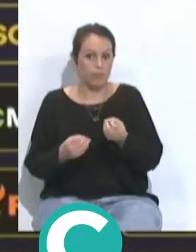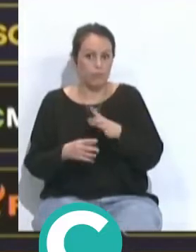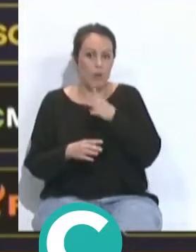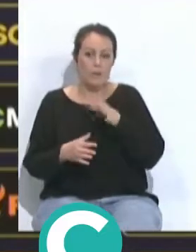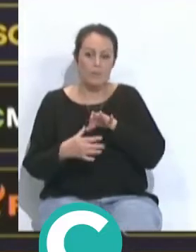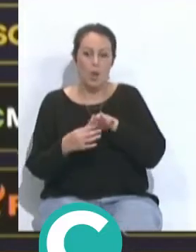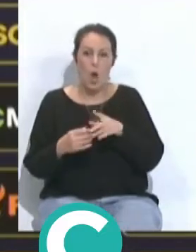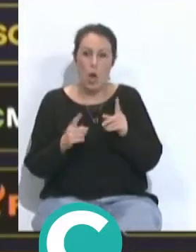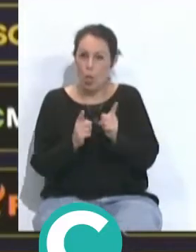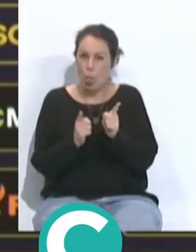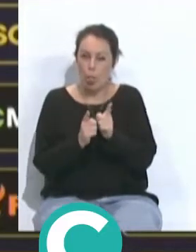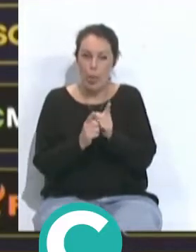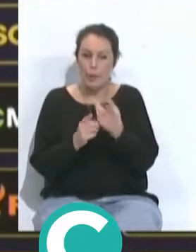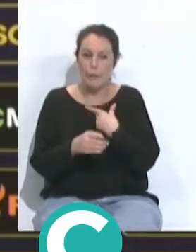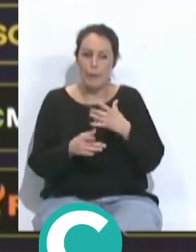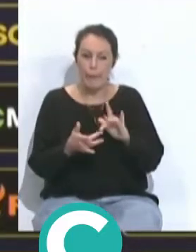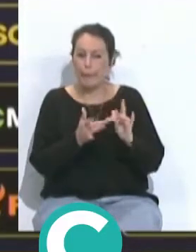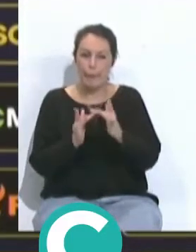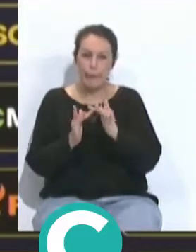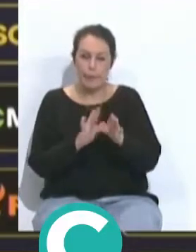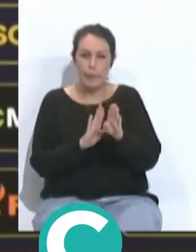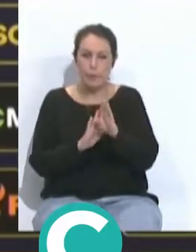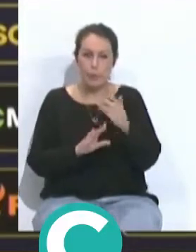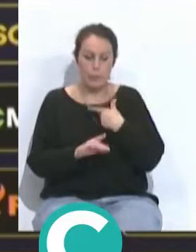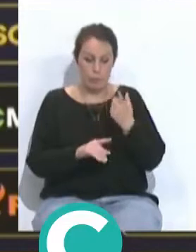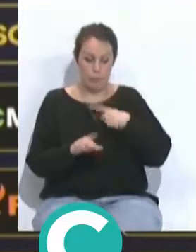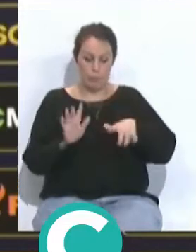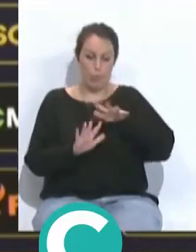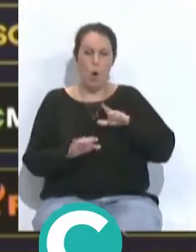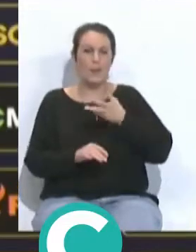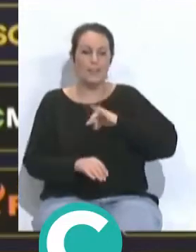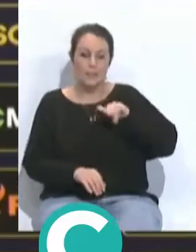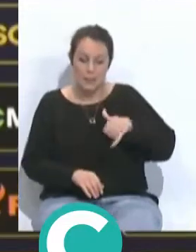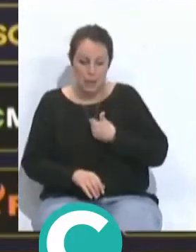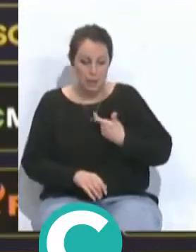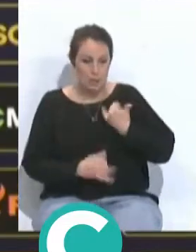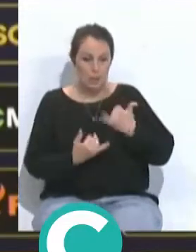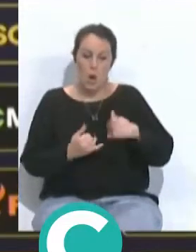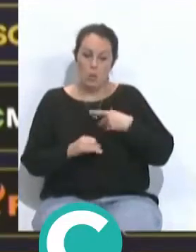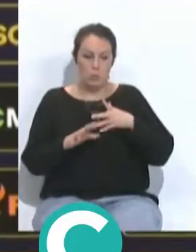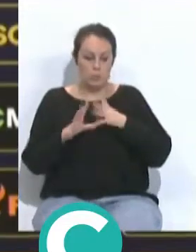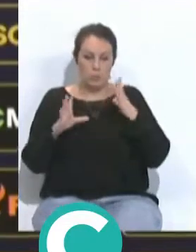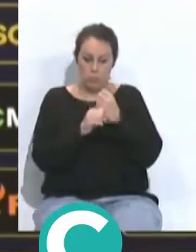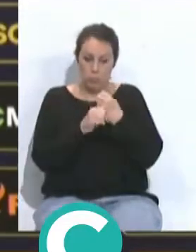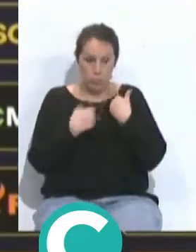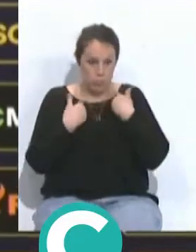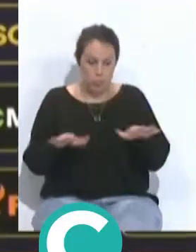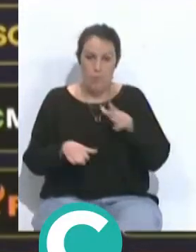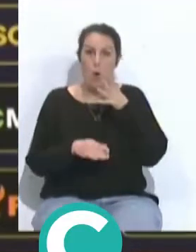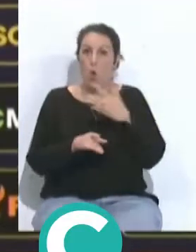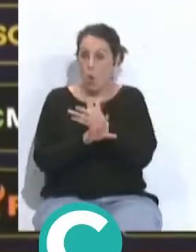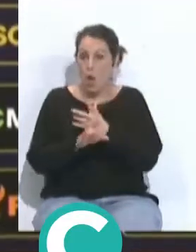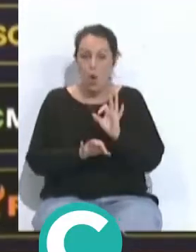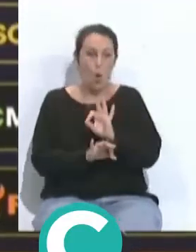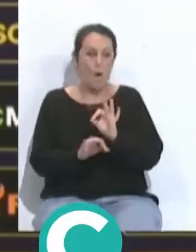bien en cortito, no se cansan de tocar, hacen que tú te desorganices, hacen que tú te hables cansado, hacen que tú quizás pierdas un poco la concentración a través de su juego, a